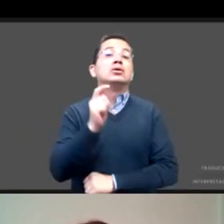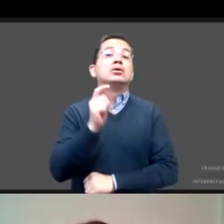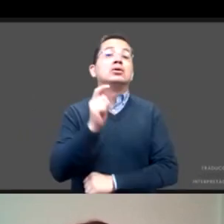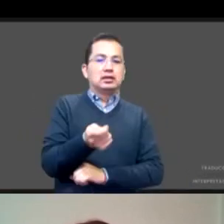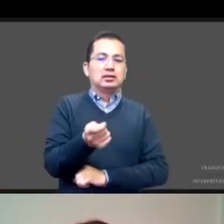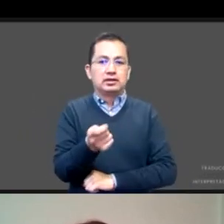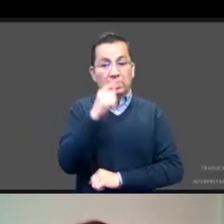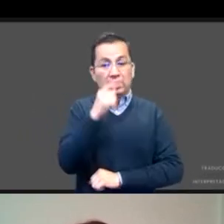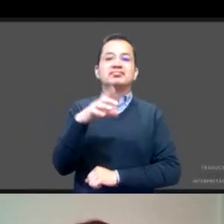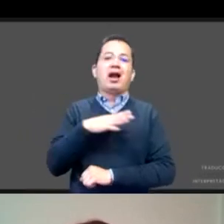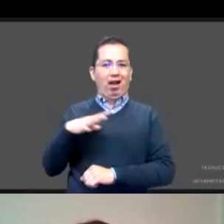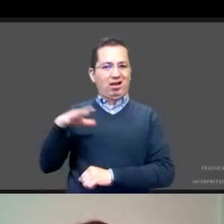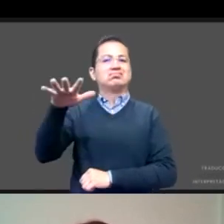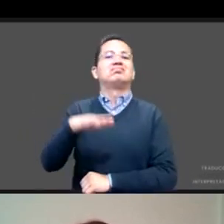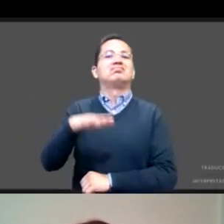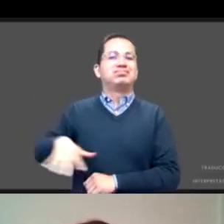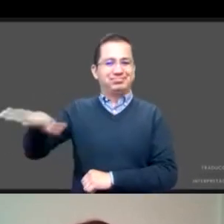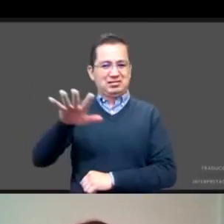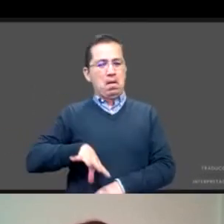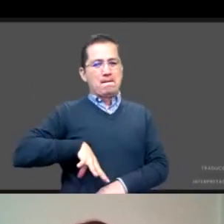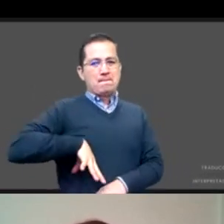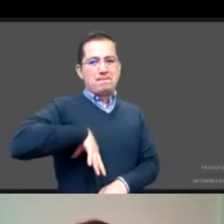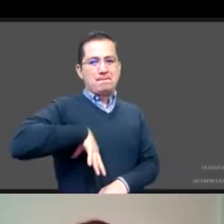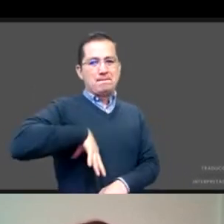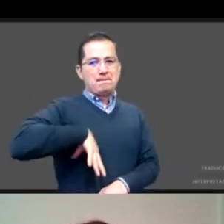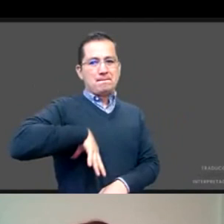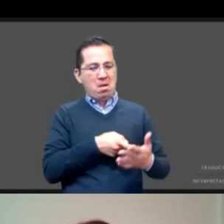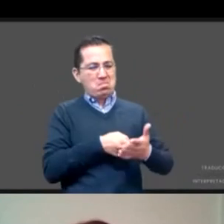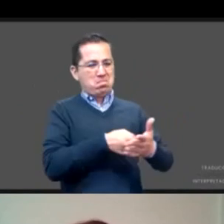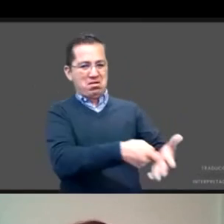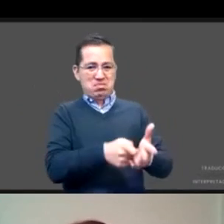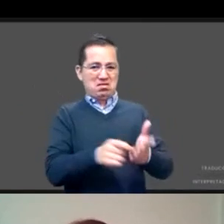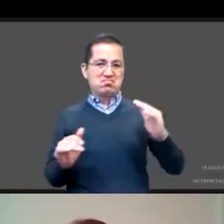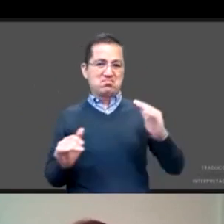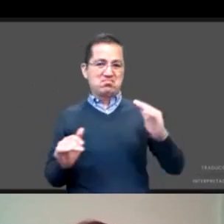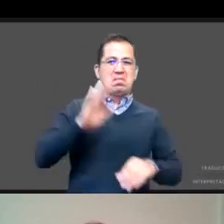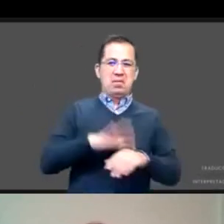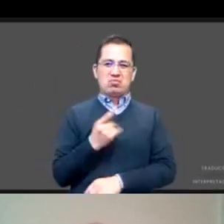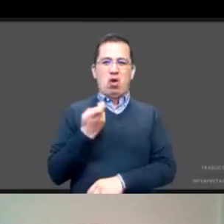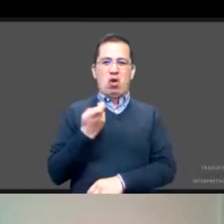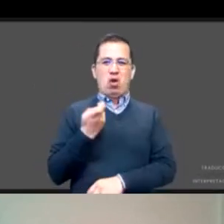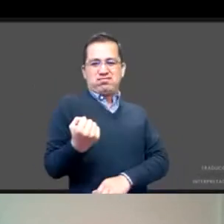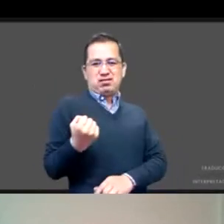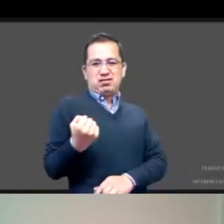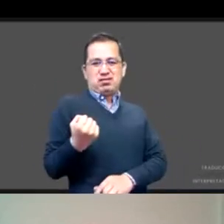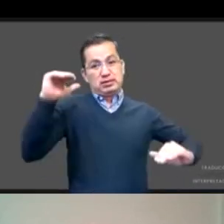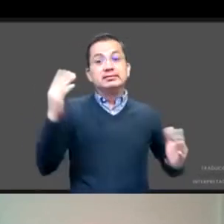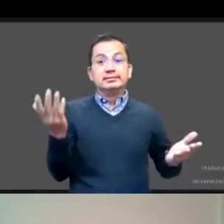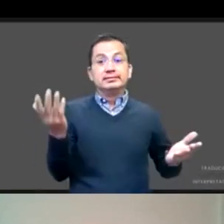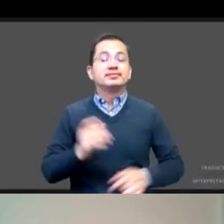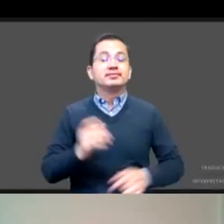abusos de poder, de esta desigualdad de poder efectivamente que se da en estas relaciones.